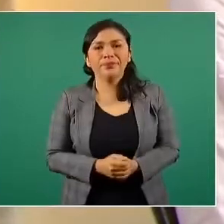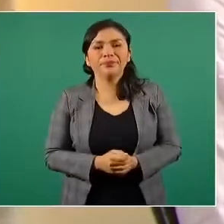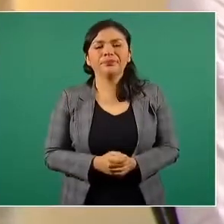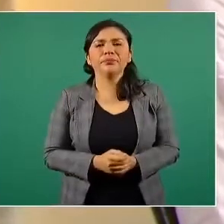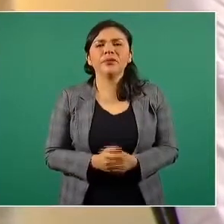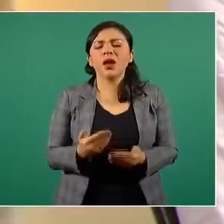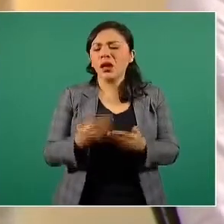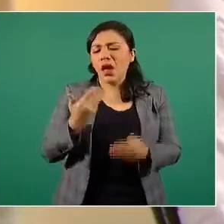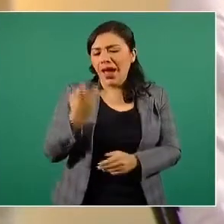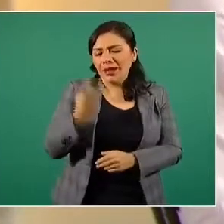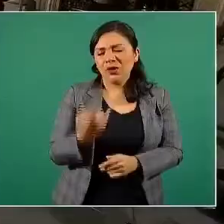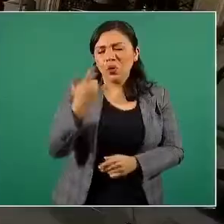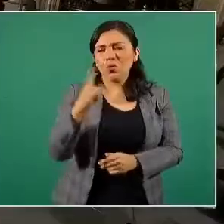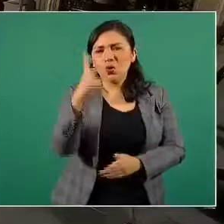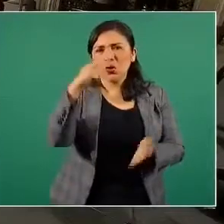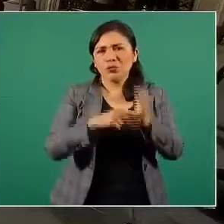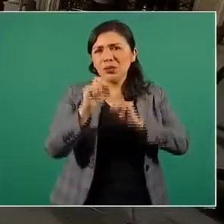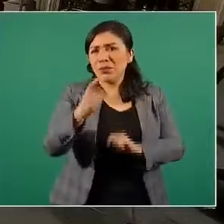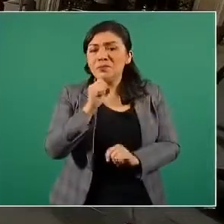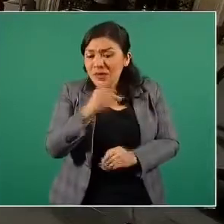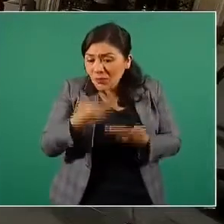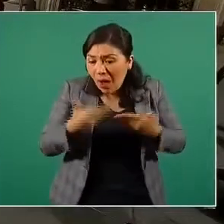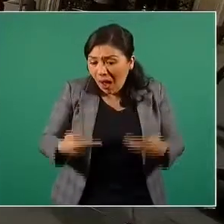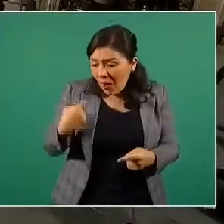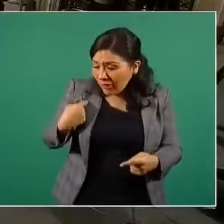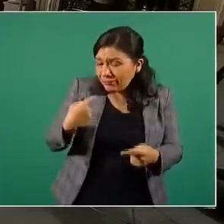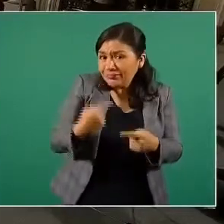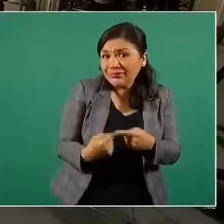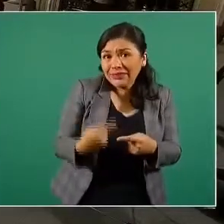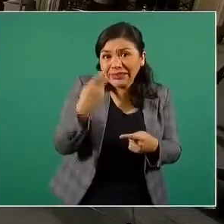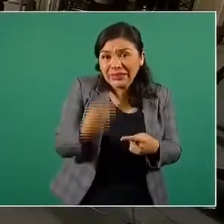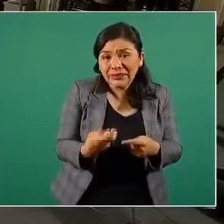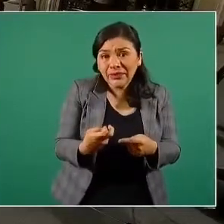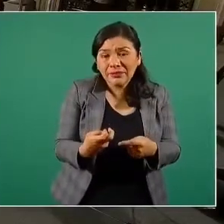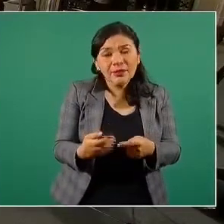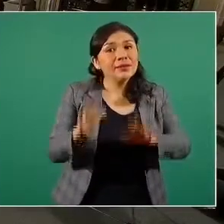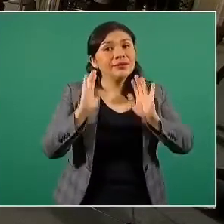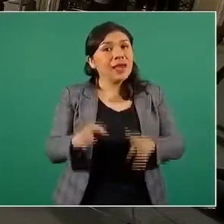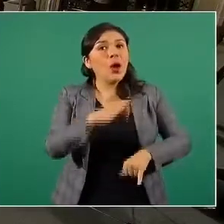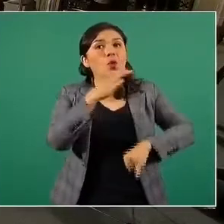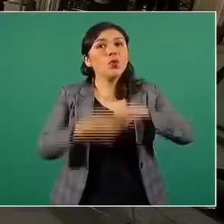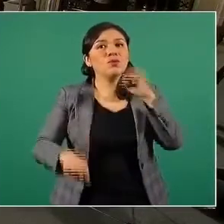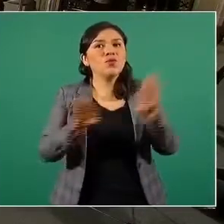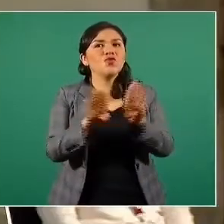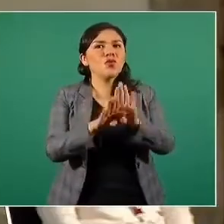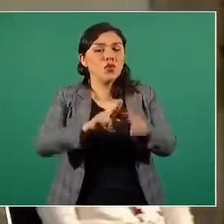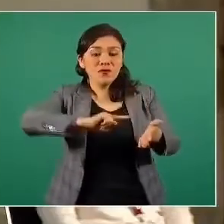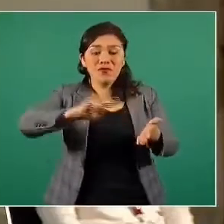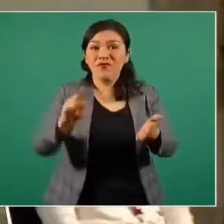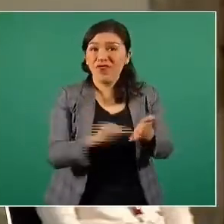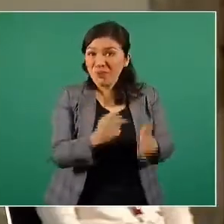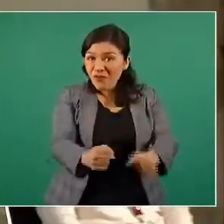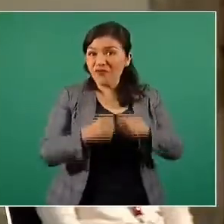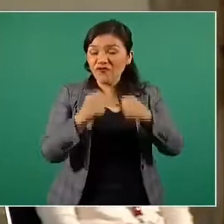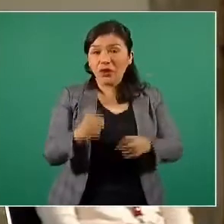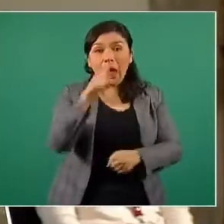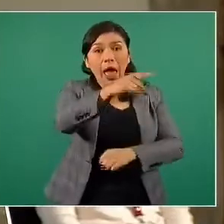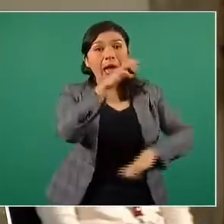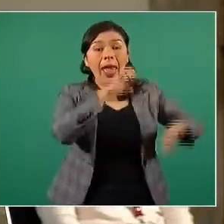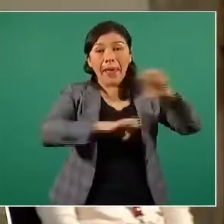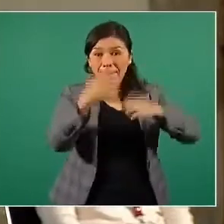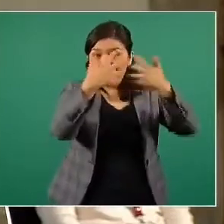julio de dos mil veintiuno, en este mes, en este, para cerrar, para amacizar el trato, la empresa